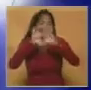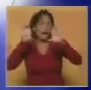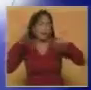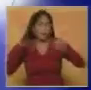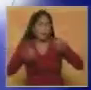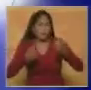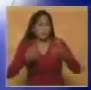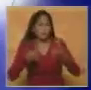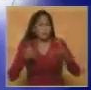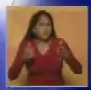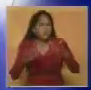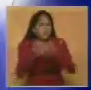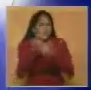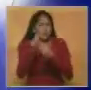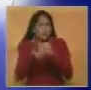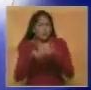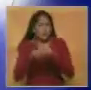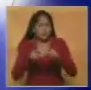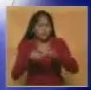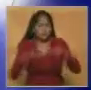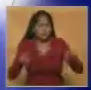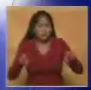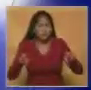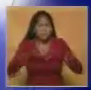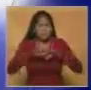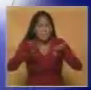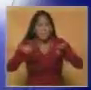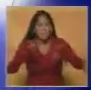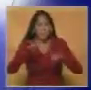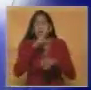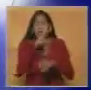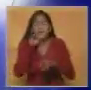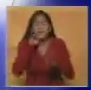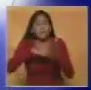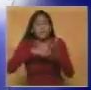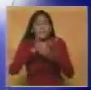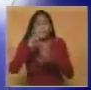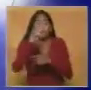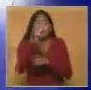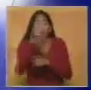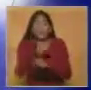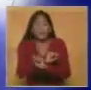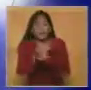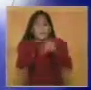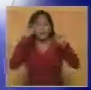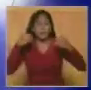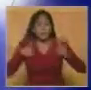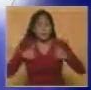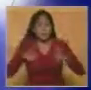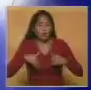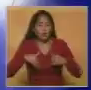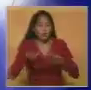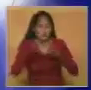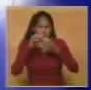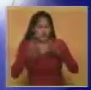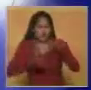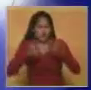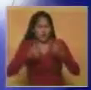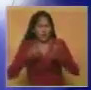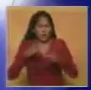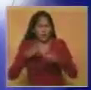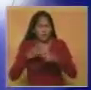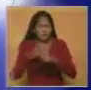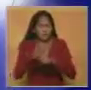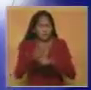El accidente ocurrió en el tramo Cúpira, Playa Pintada, a las dos de la mañana de este miércoles, cuando la unidad de pasajeros de la línea de transporte